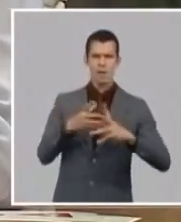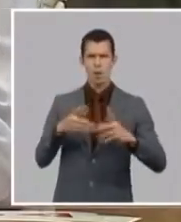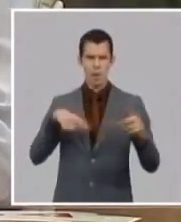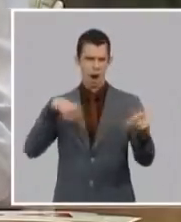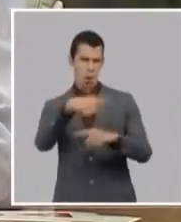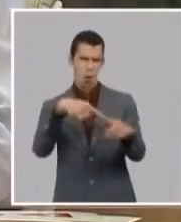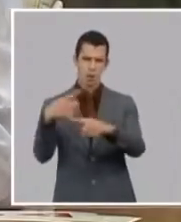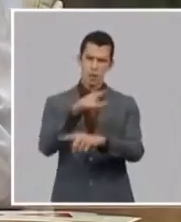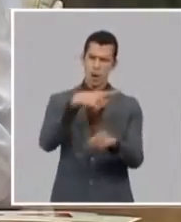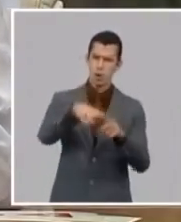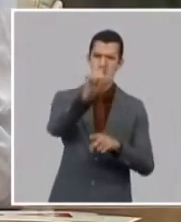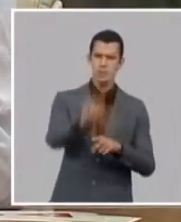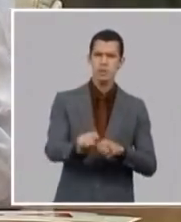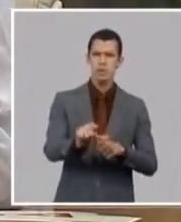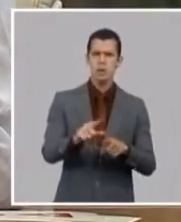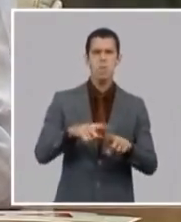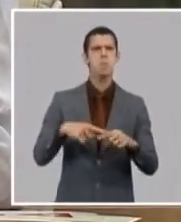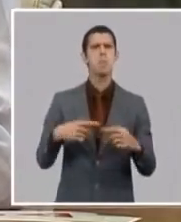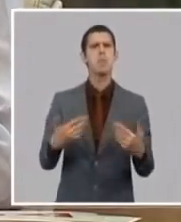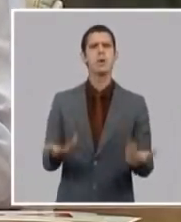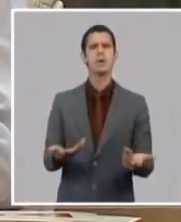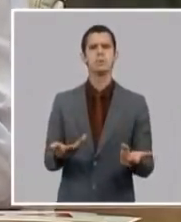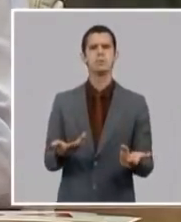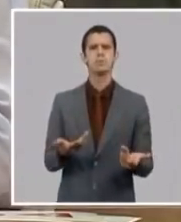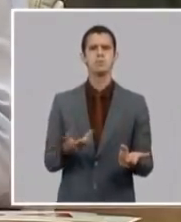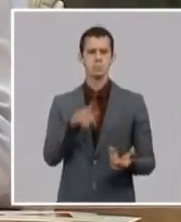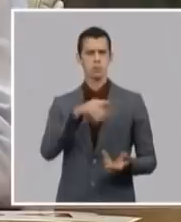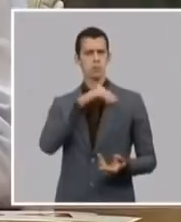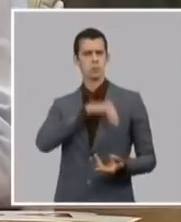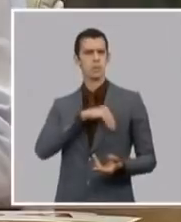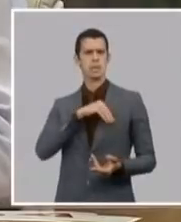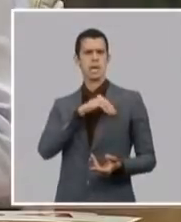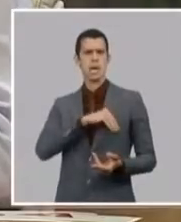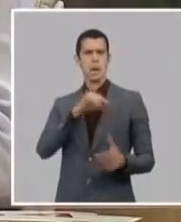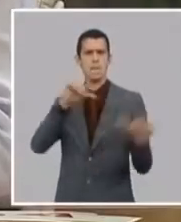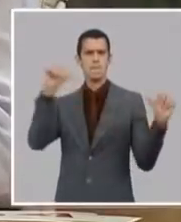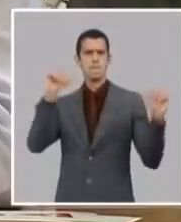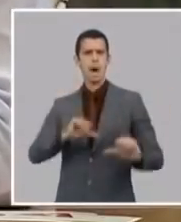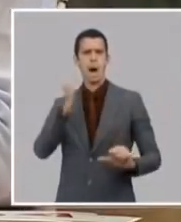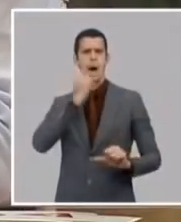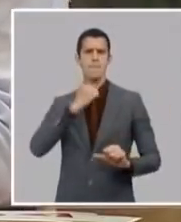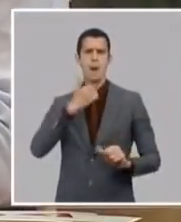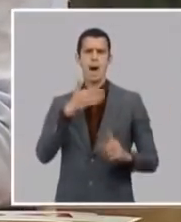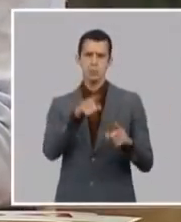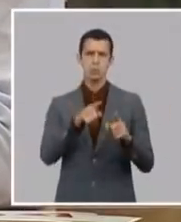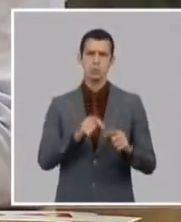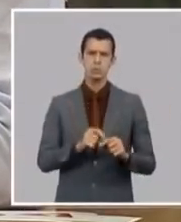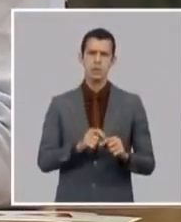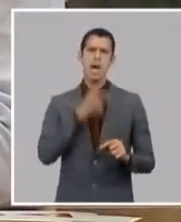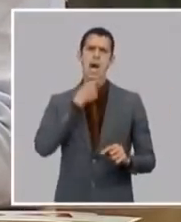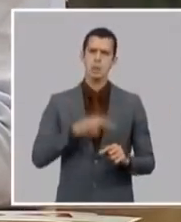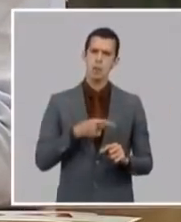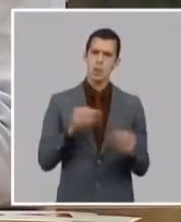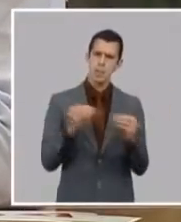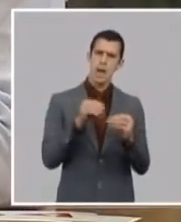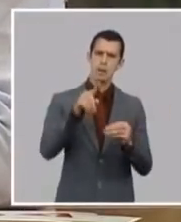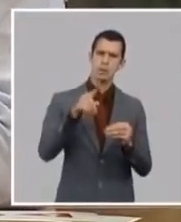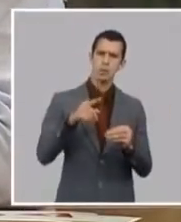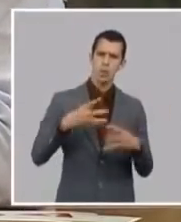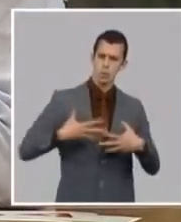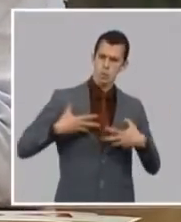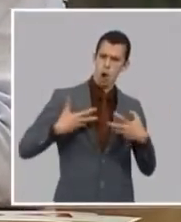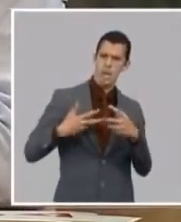porque también los otros esa mayoría también tiene afectación y sin embargo no se comporta de esa manera vandálica y de esa manera